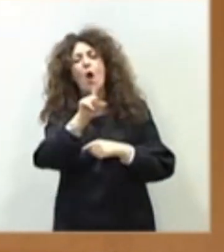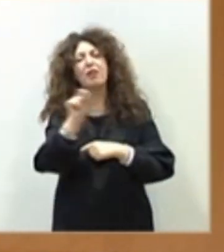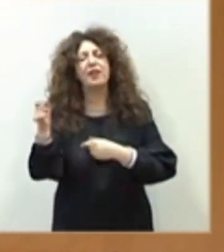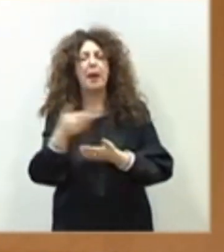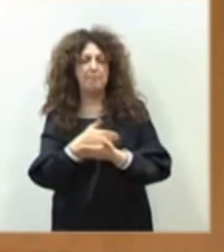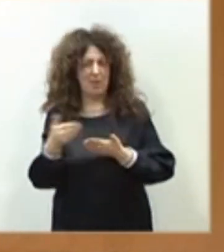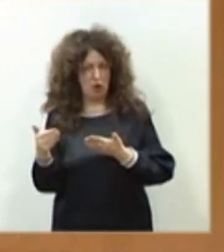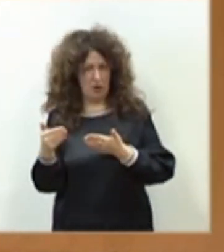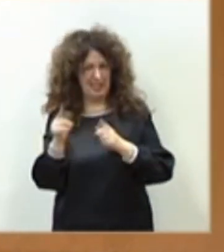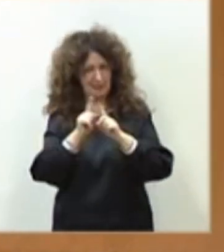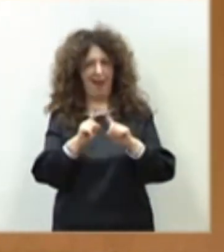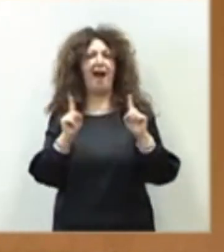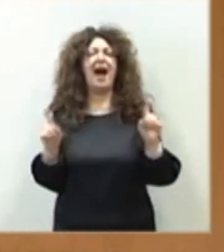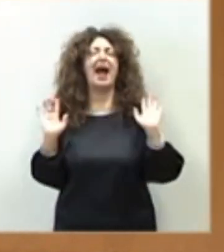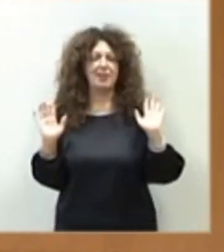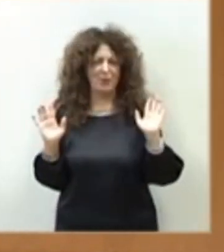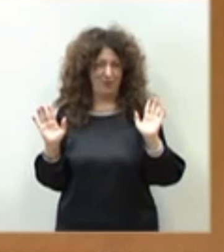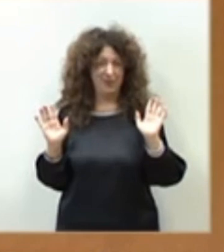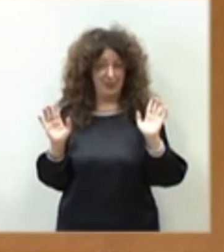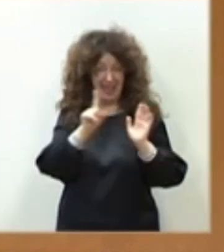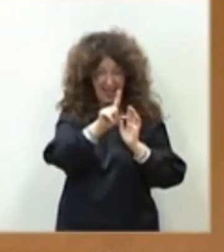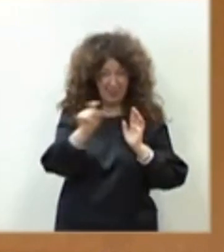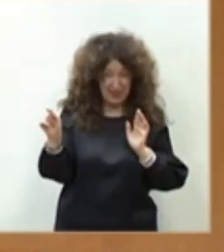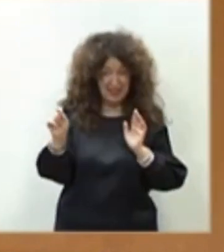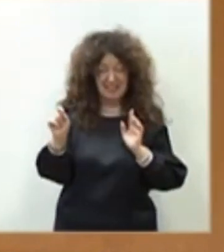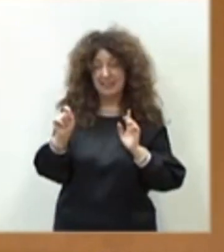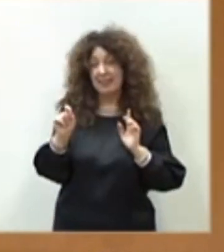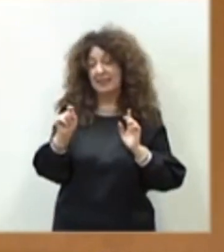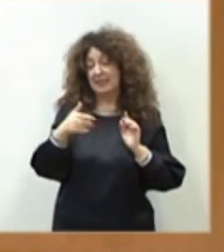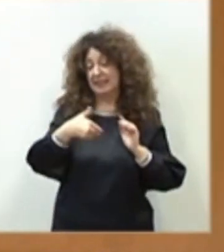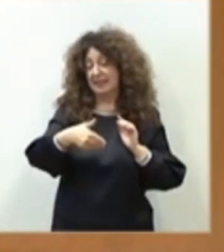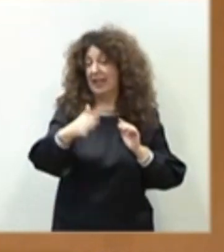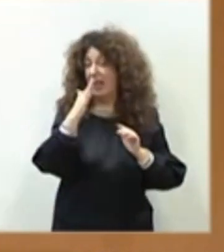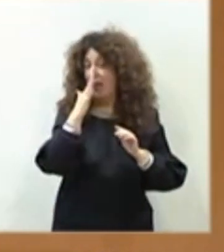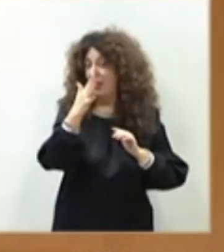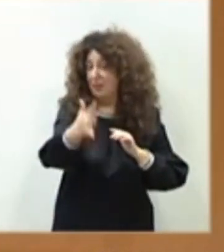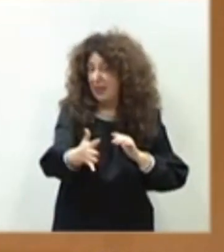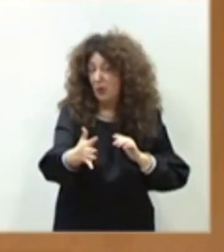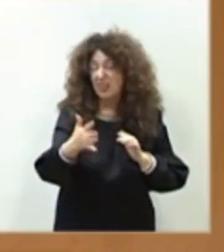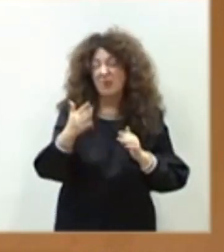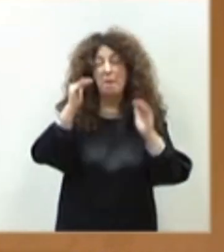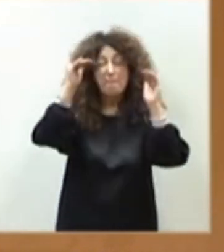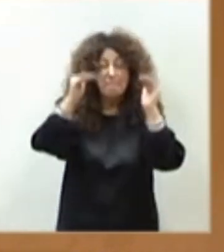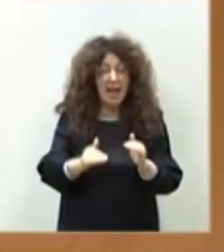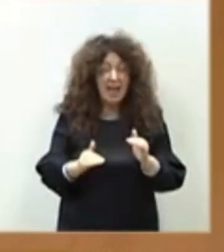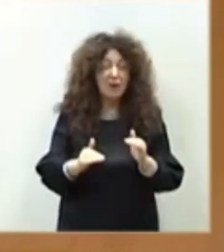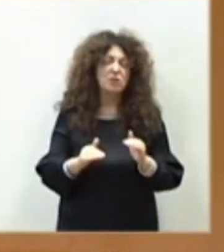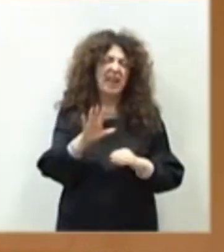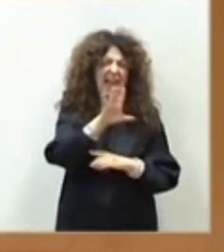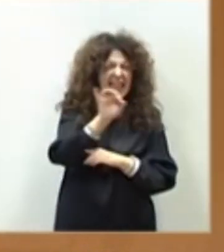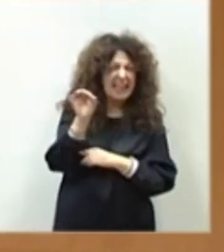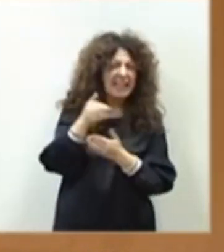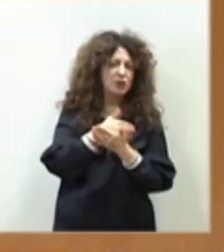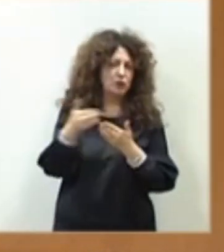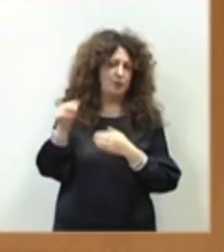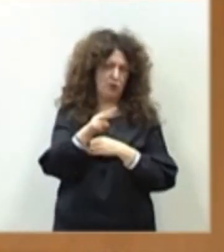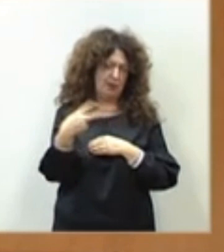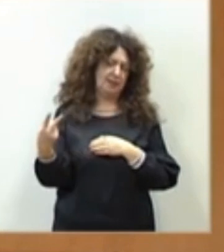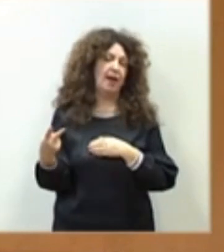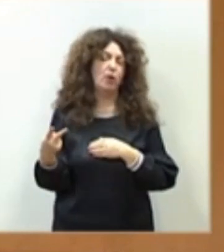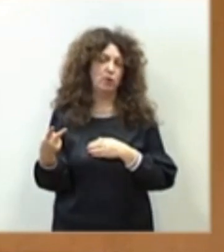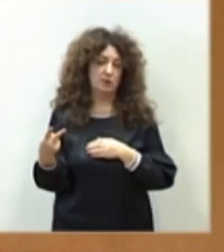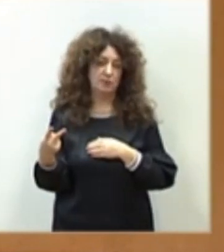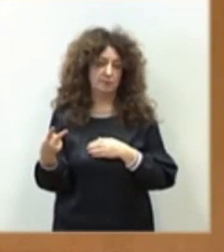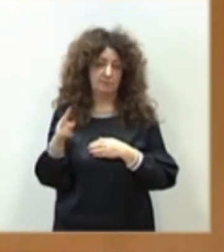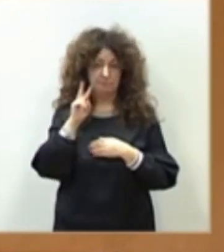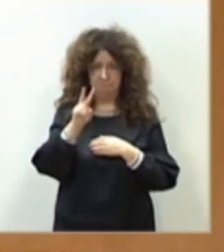cada año. A lo largo de todos los cinco años de la nueva PAG, 500 millones de euros. Es una cantidad que